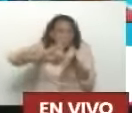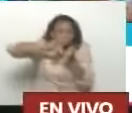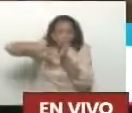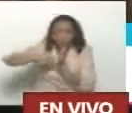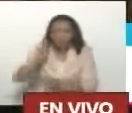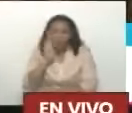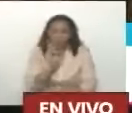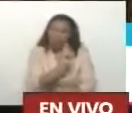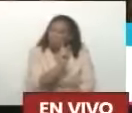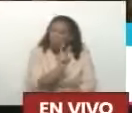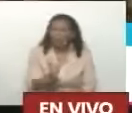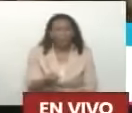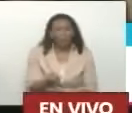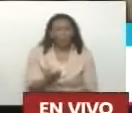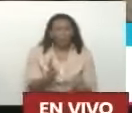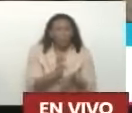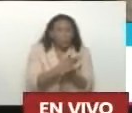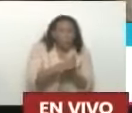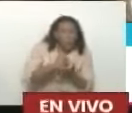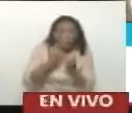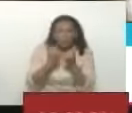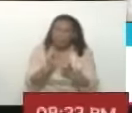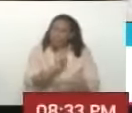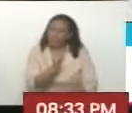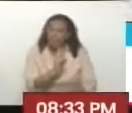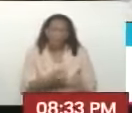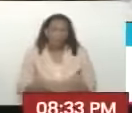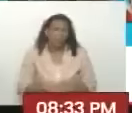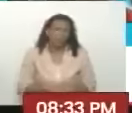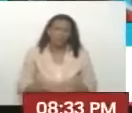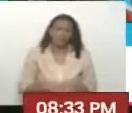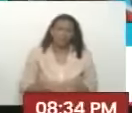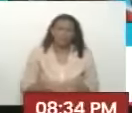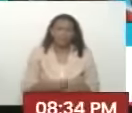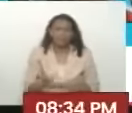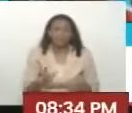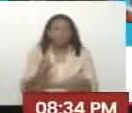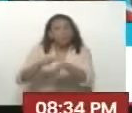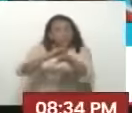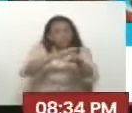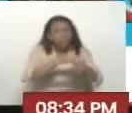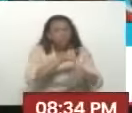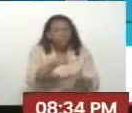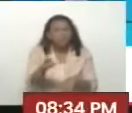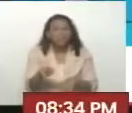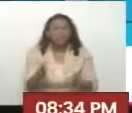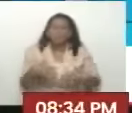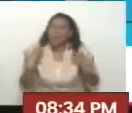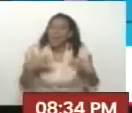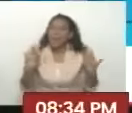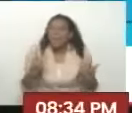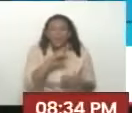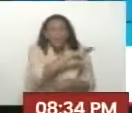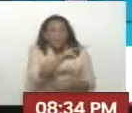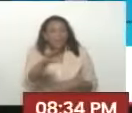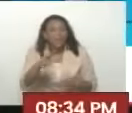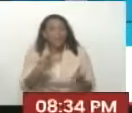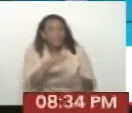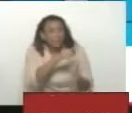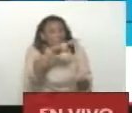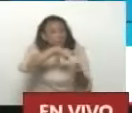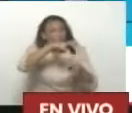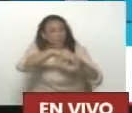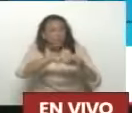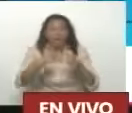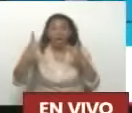Yo he pensado Inclusive Greily Compañeras Todas aquí Me alegra tanto Verlas aquí Tenemos